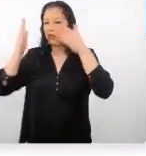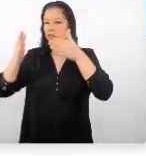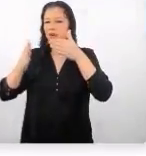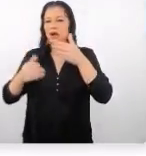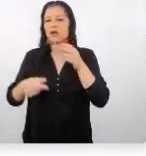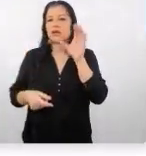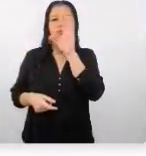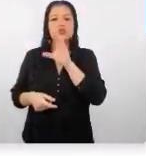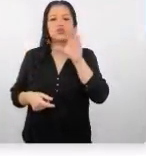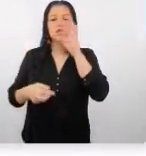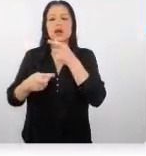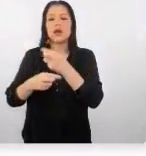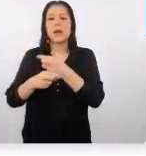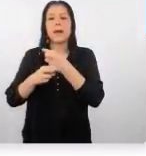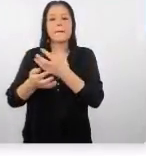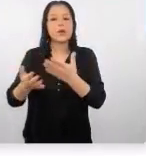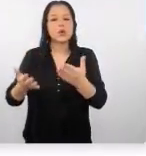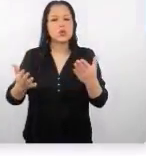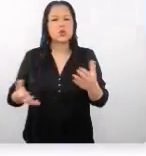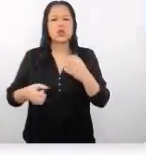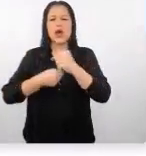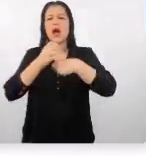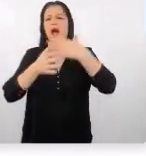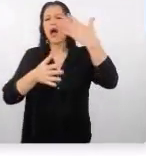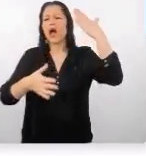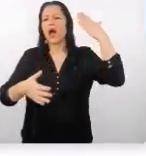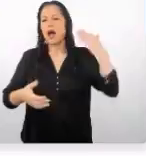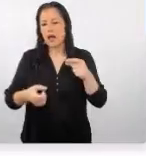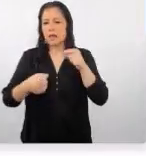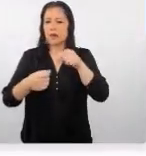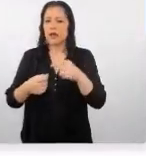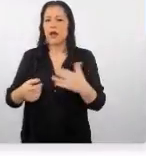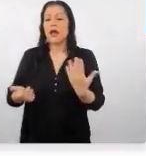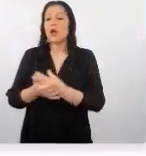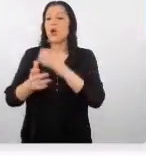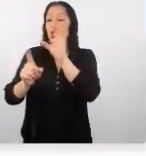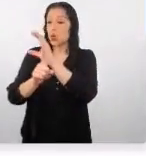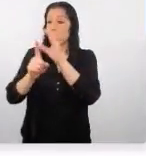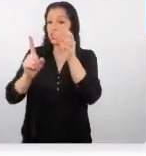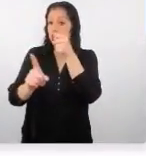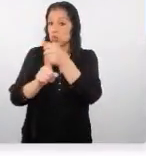buscar productos de cultura milenaria patrimonio cultural